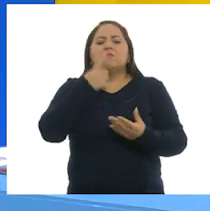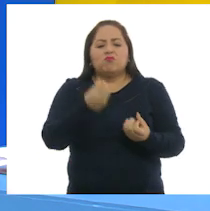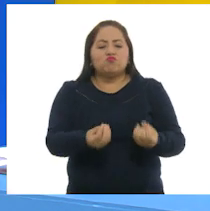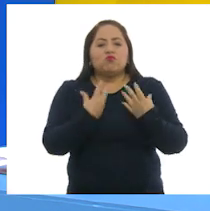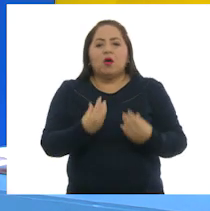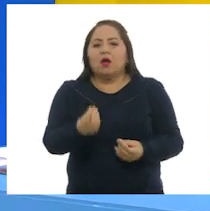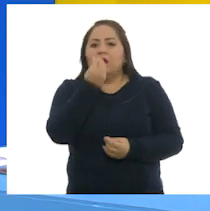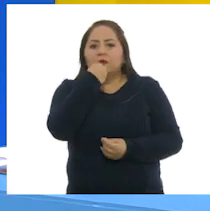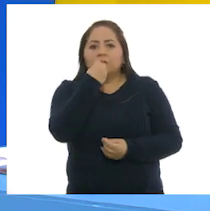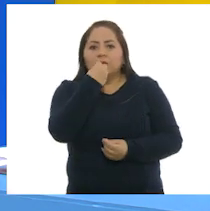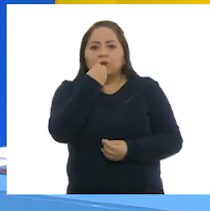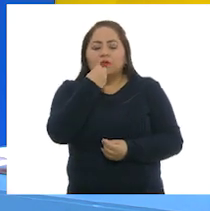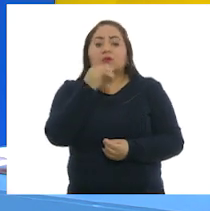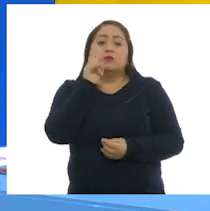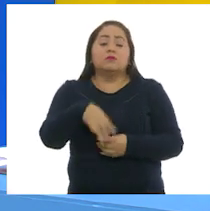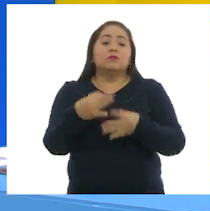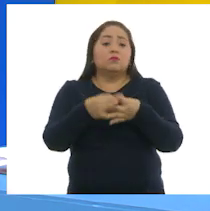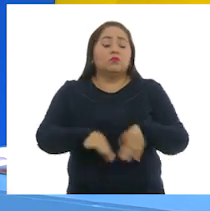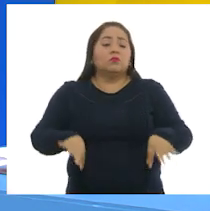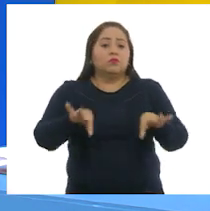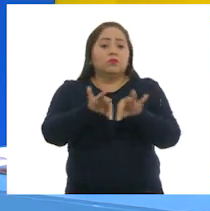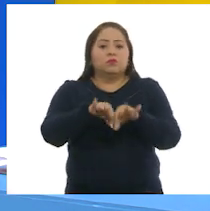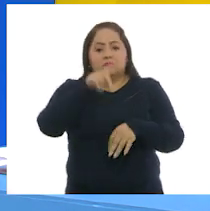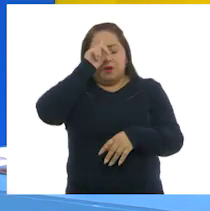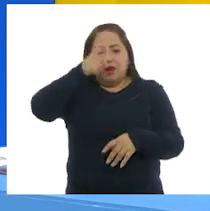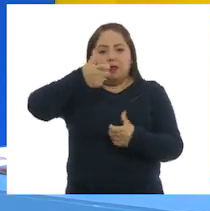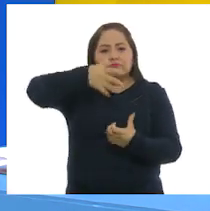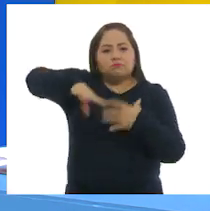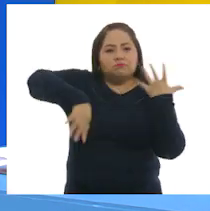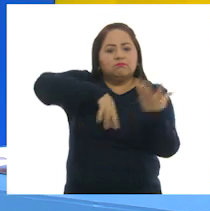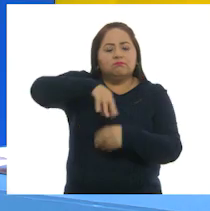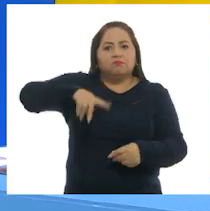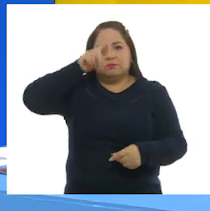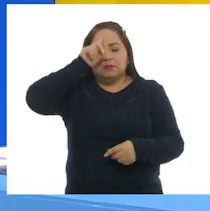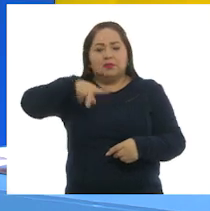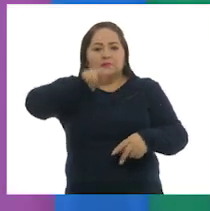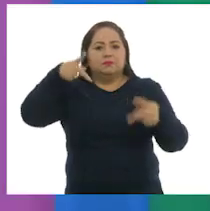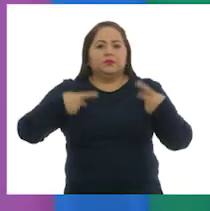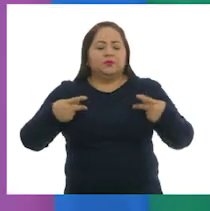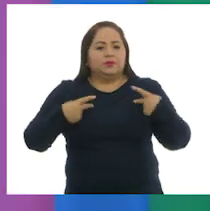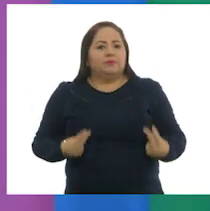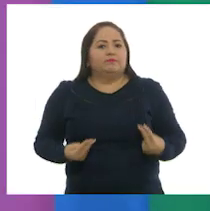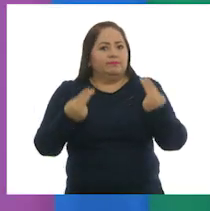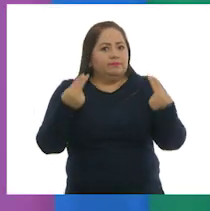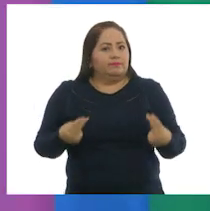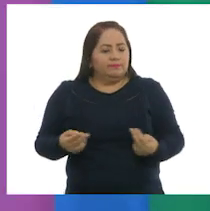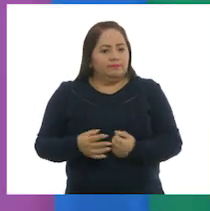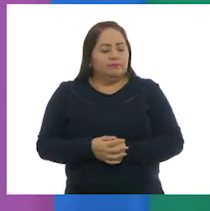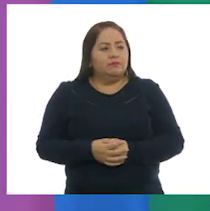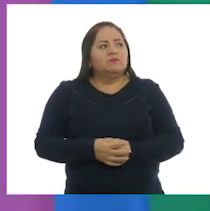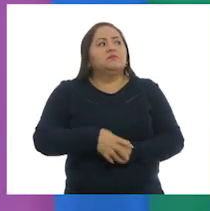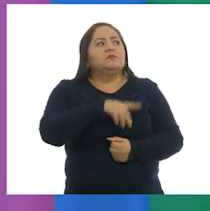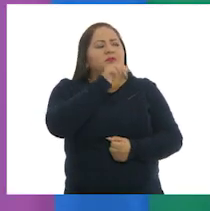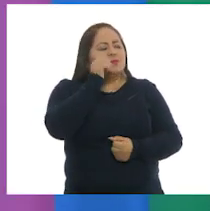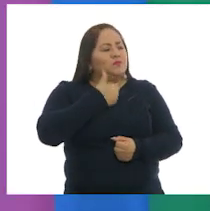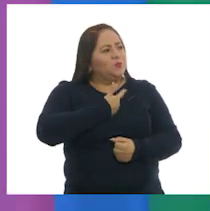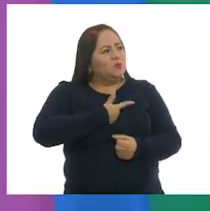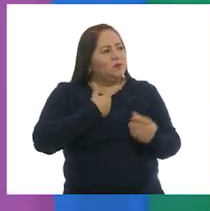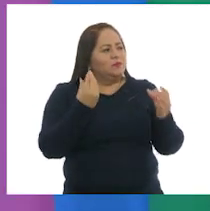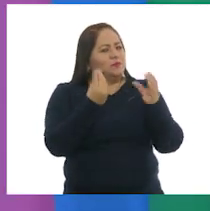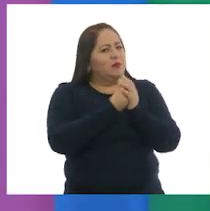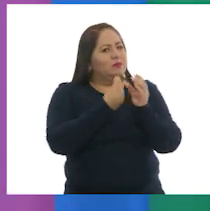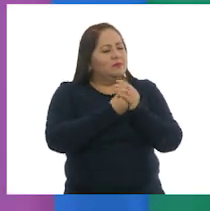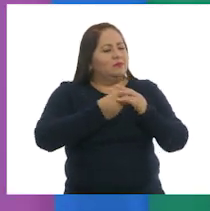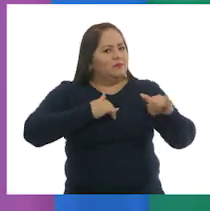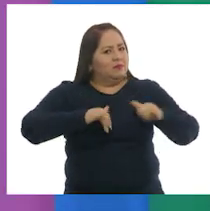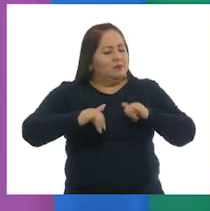y representan una importante fuente de ingresos para la población, Larisa. Siempre me sorprenden las clases de geografía. Ahora